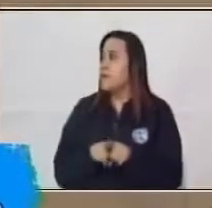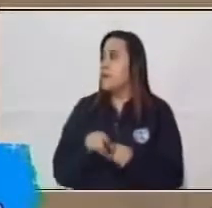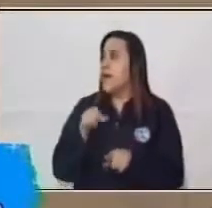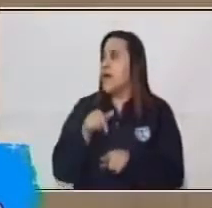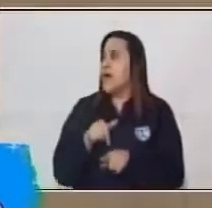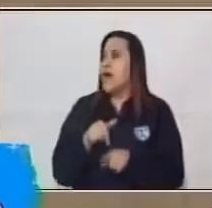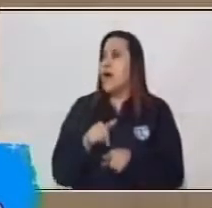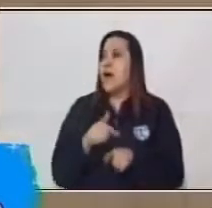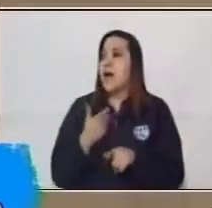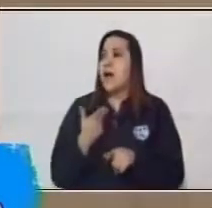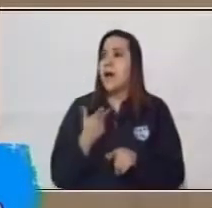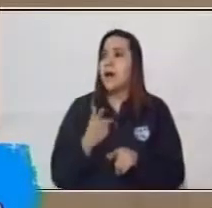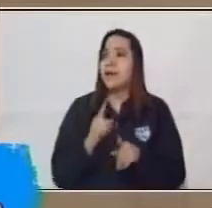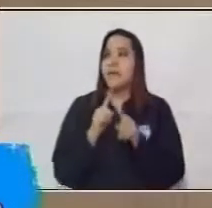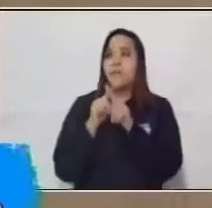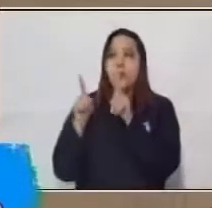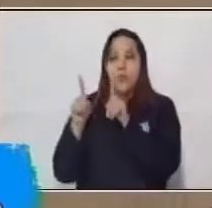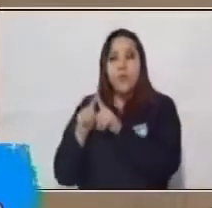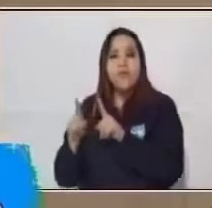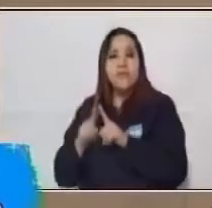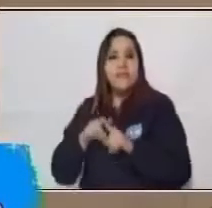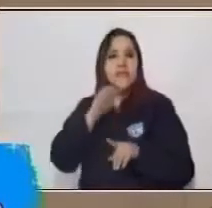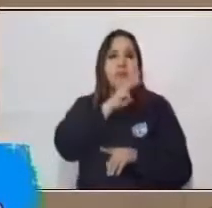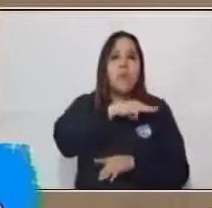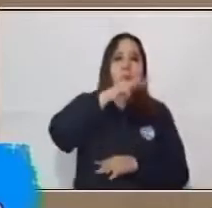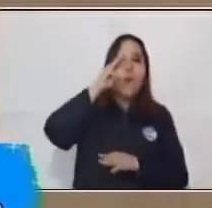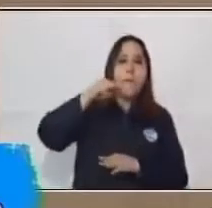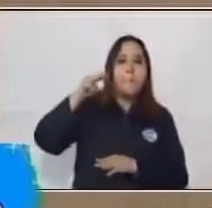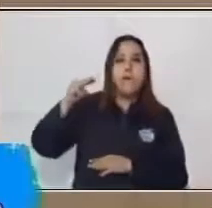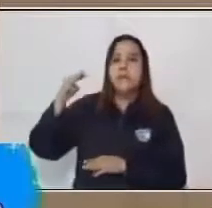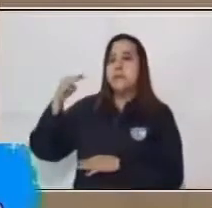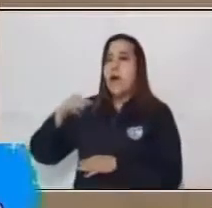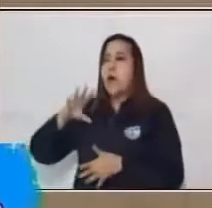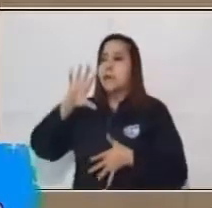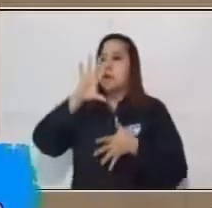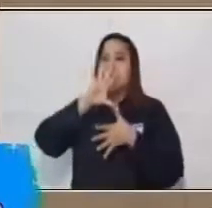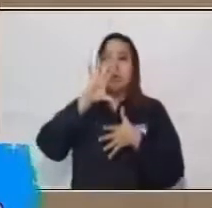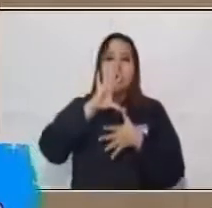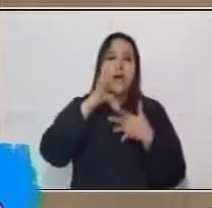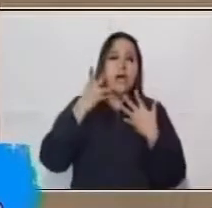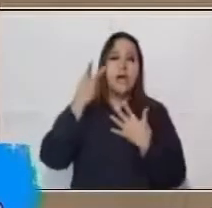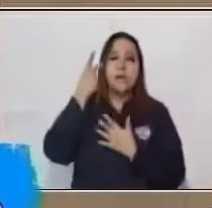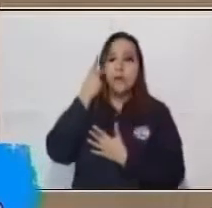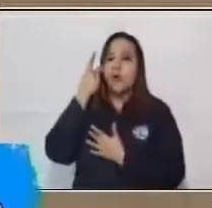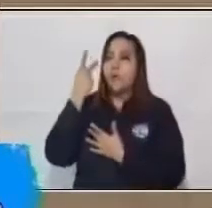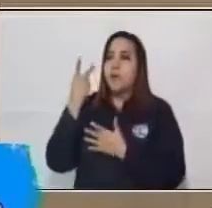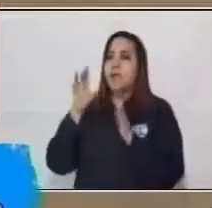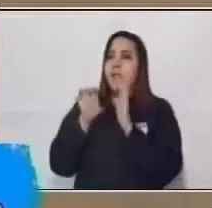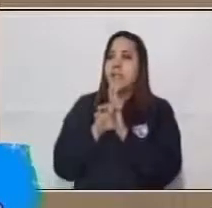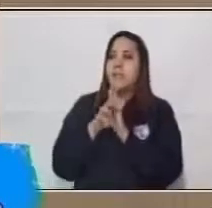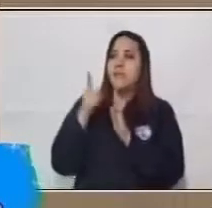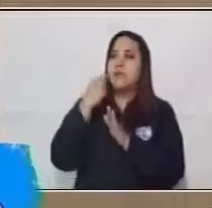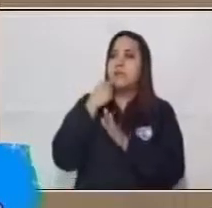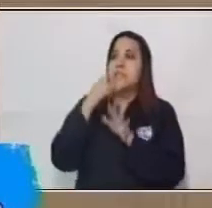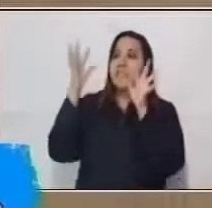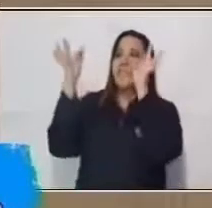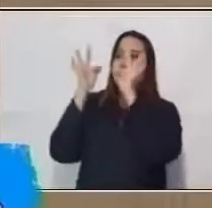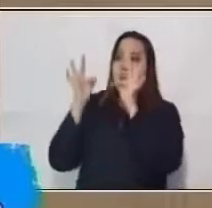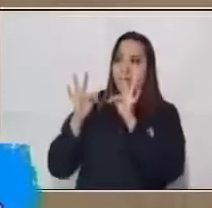del paisaje americano, entonces eso es muy bonito porque ya plasman cómo era la forma de actuar,